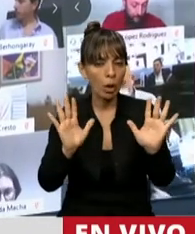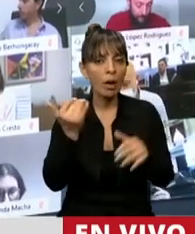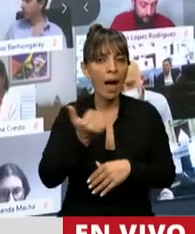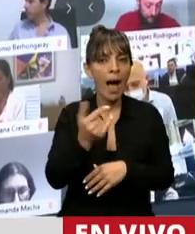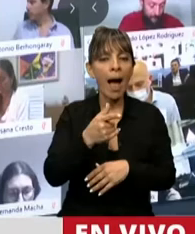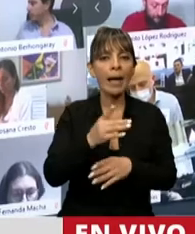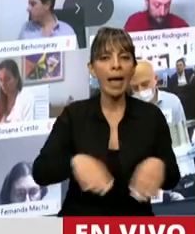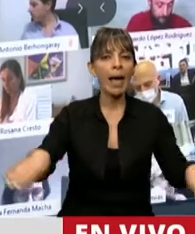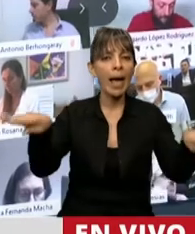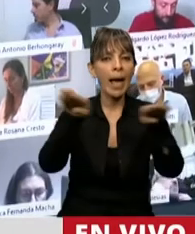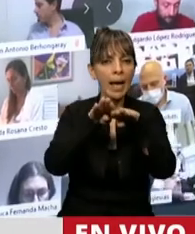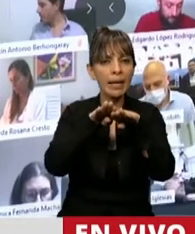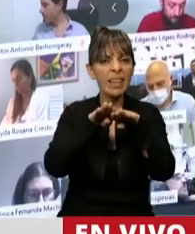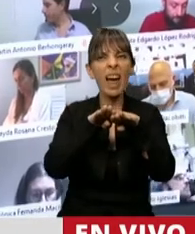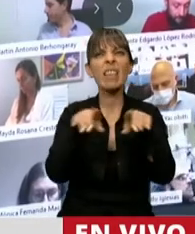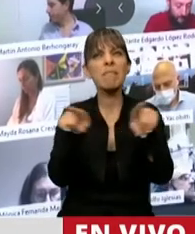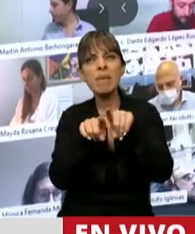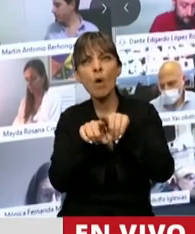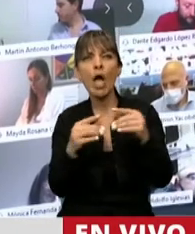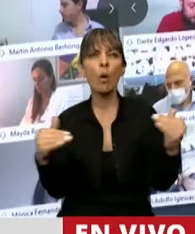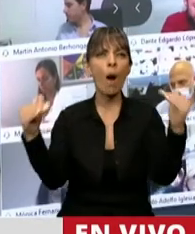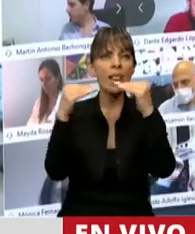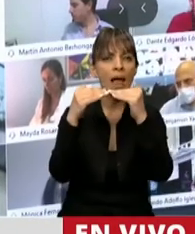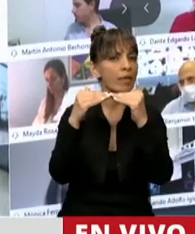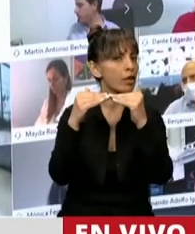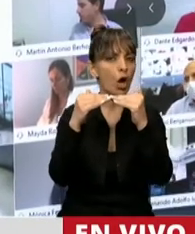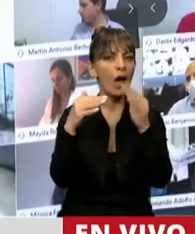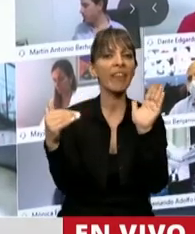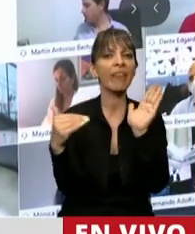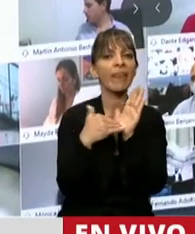equidad no es igualdad, sino proporcionalidad.